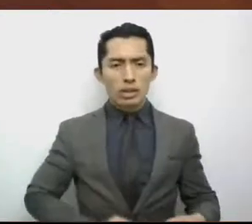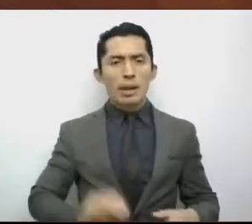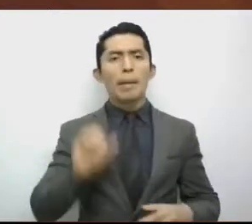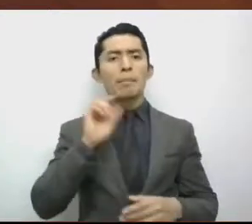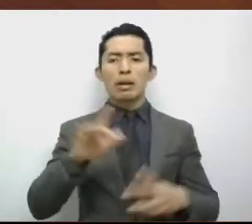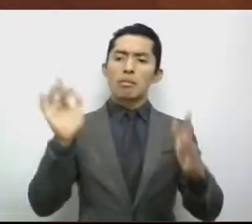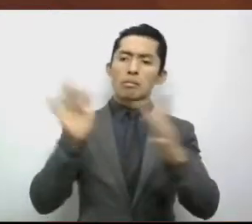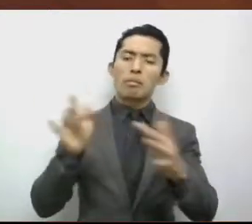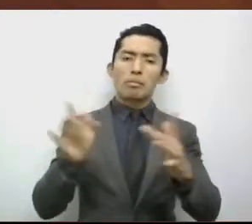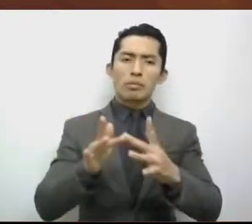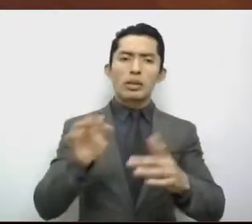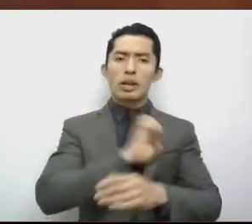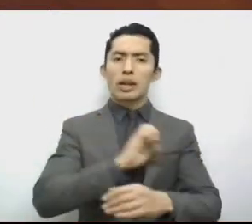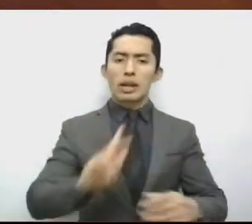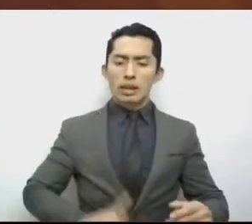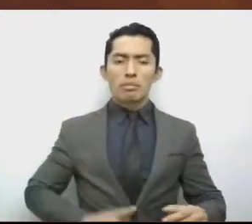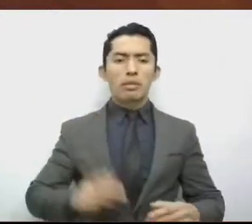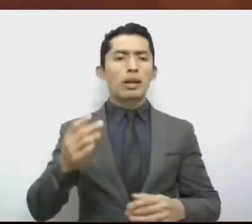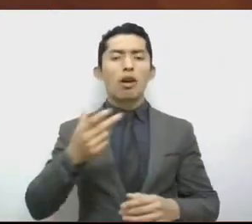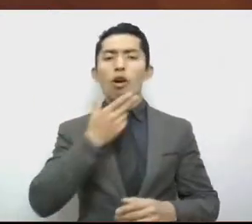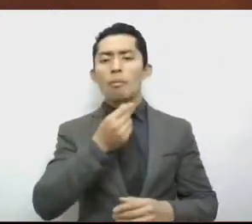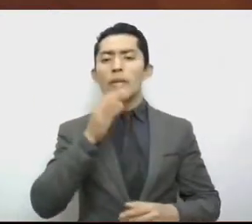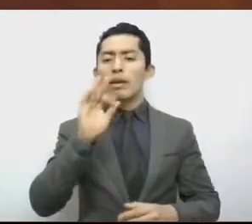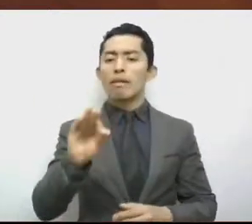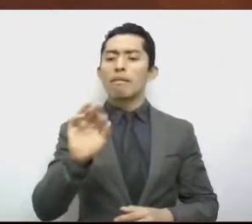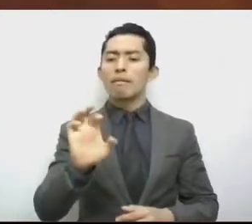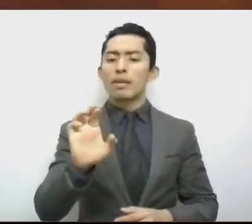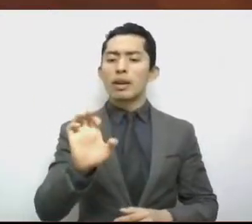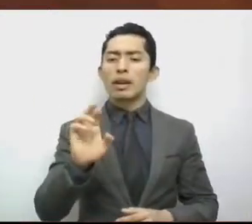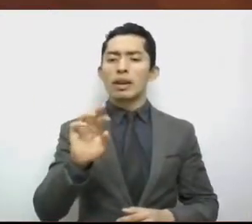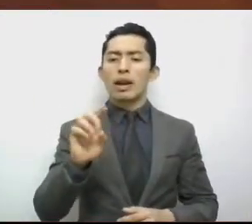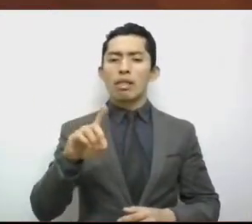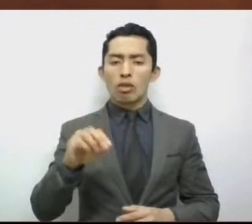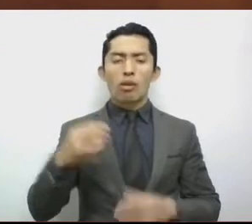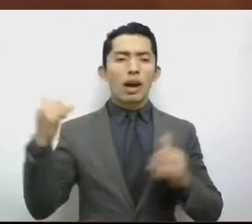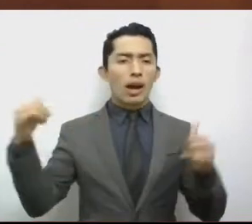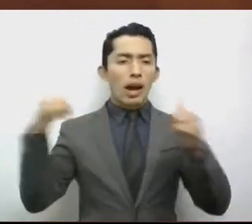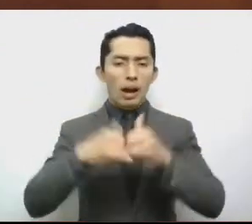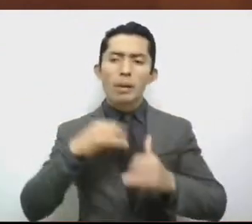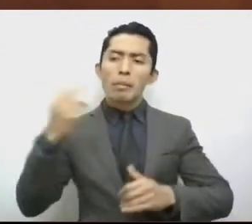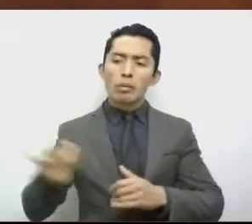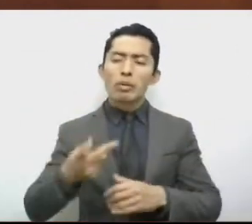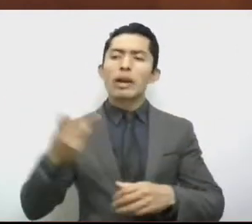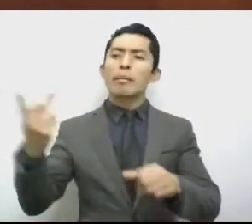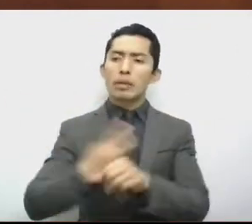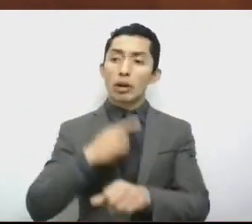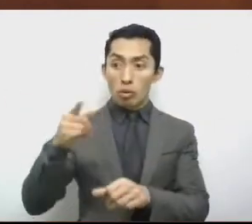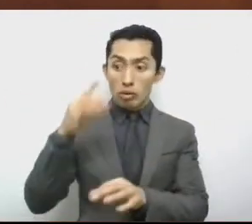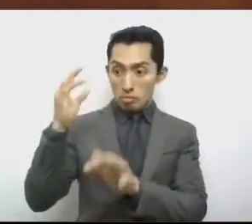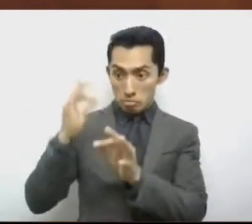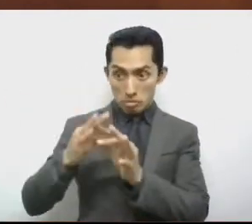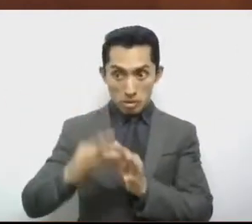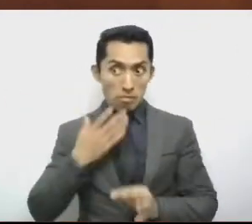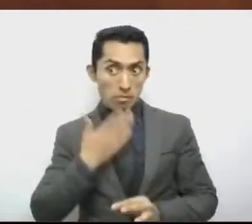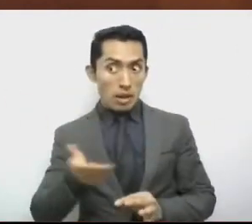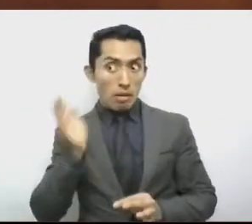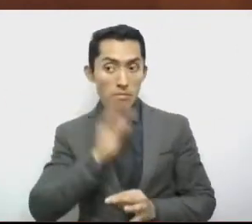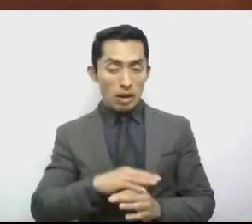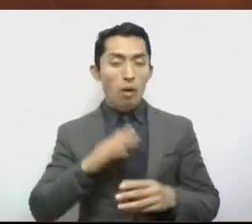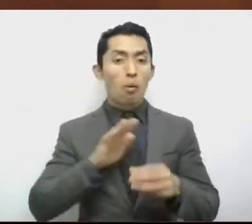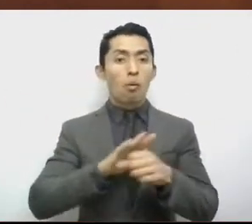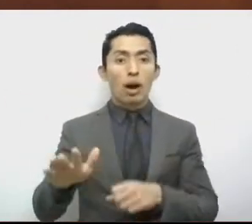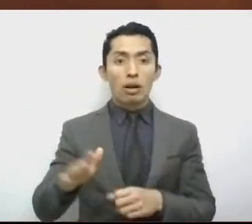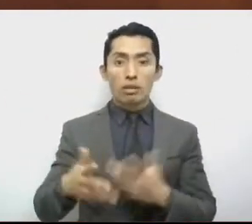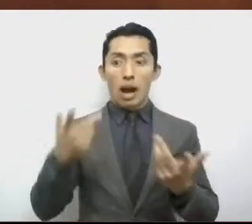Fernando Virchis, para conocer la forma en la que ha cumplido con las obligaciones